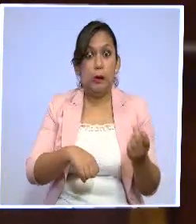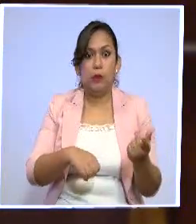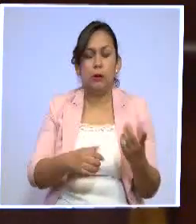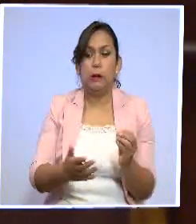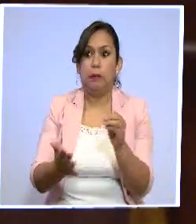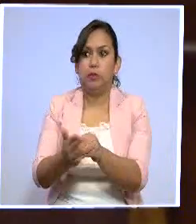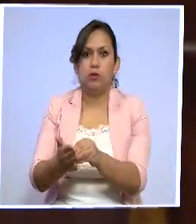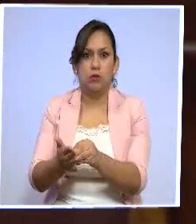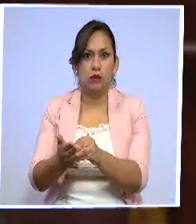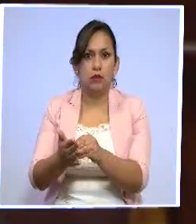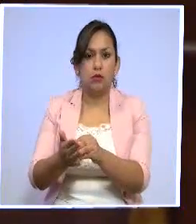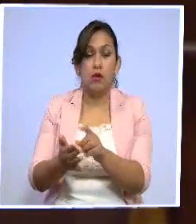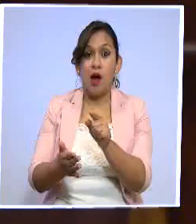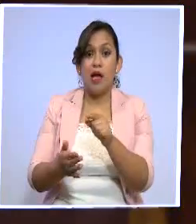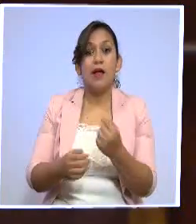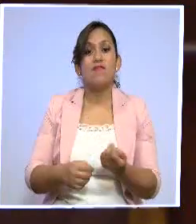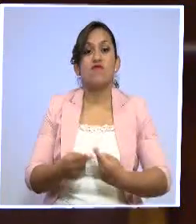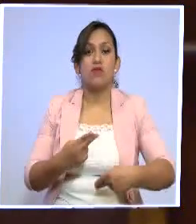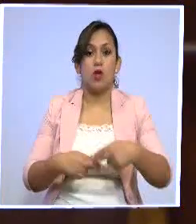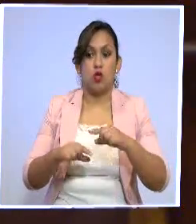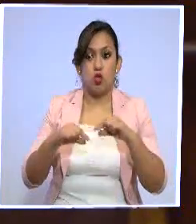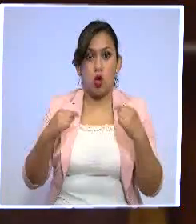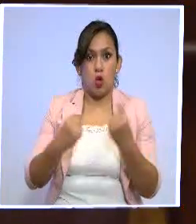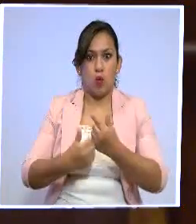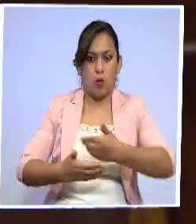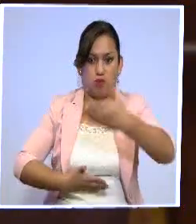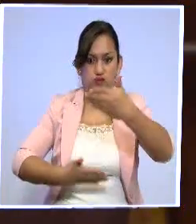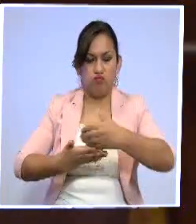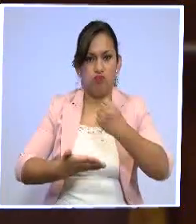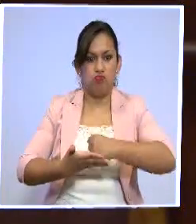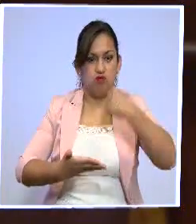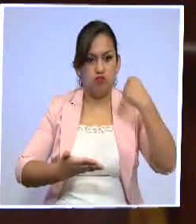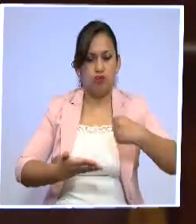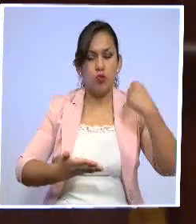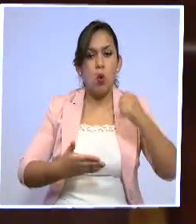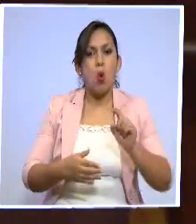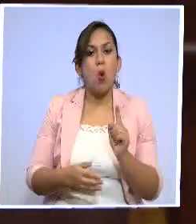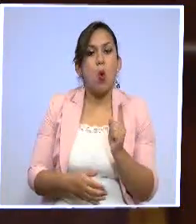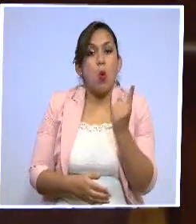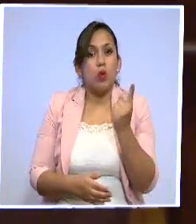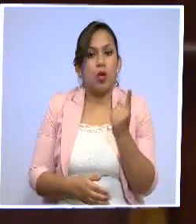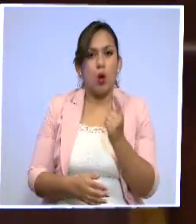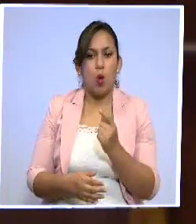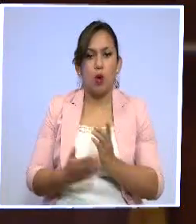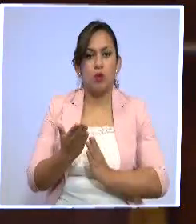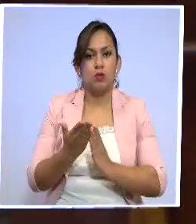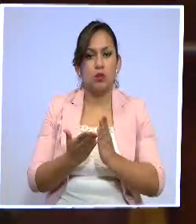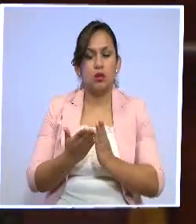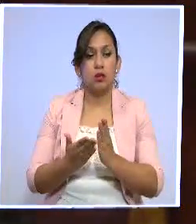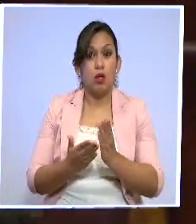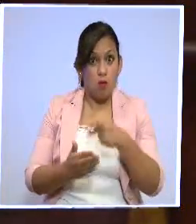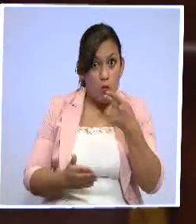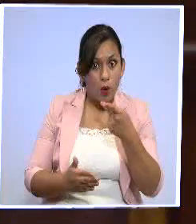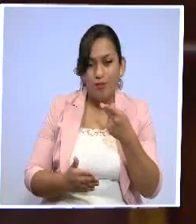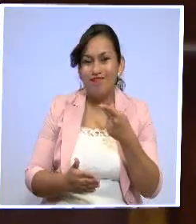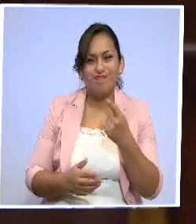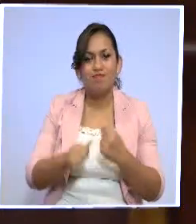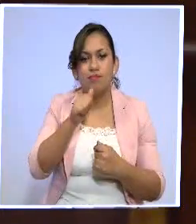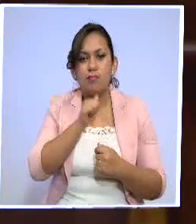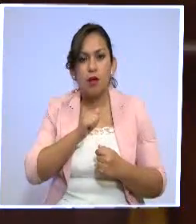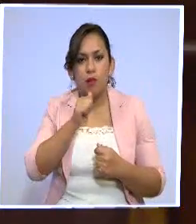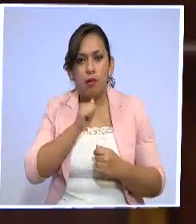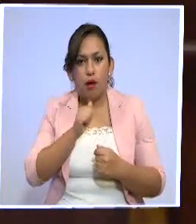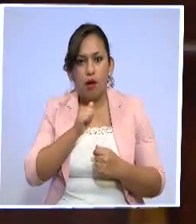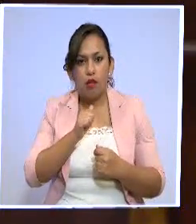habla que el contrato colectivo solamente se estará para el sector privado, pues evidentemente en el derecho que nos asiste como